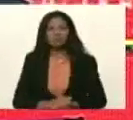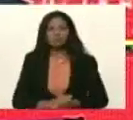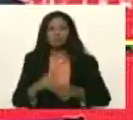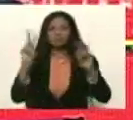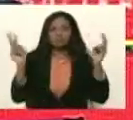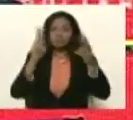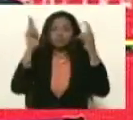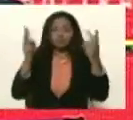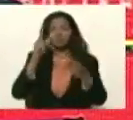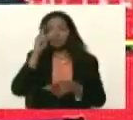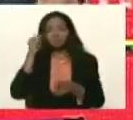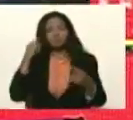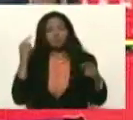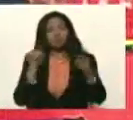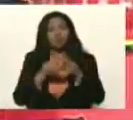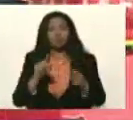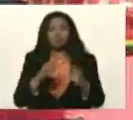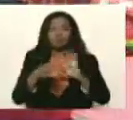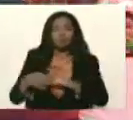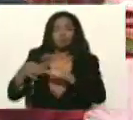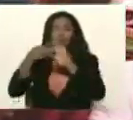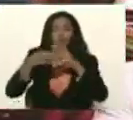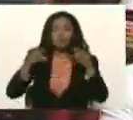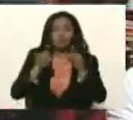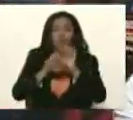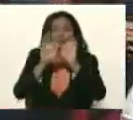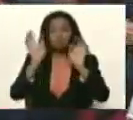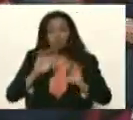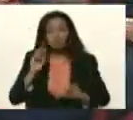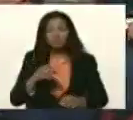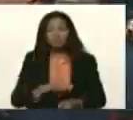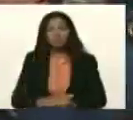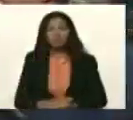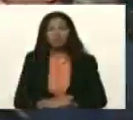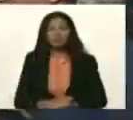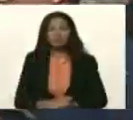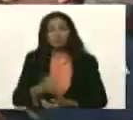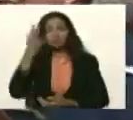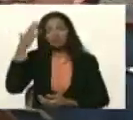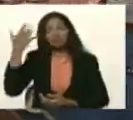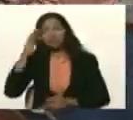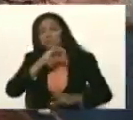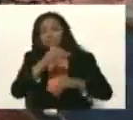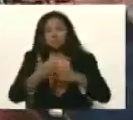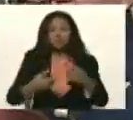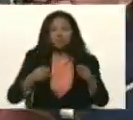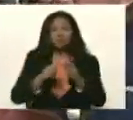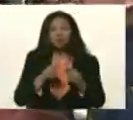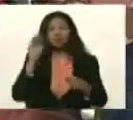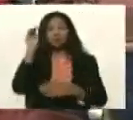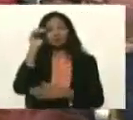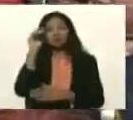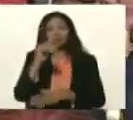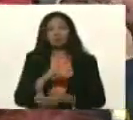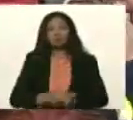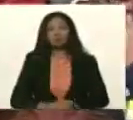victoriosas, unidos, y para soñar, y planificar, futuro,